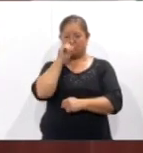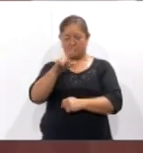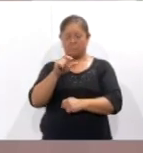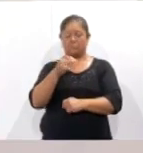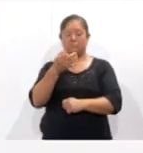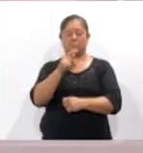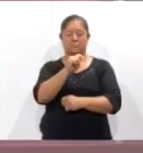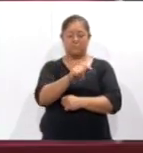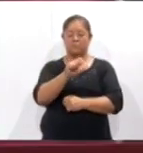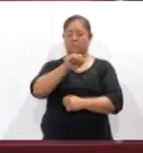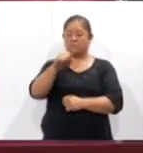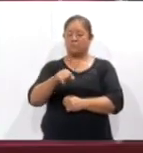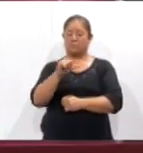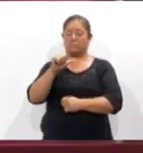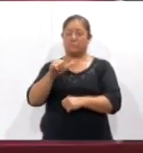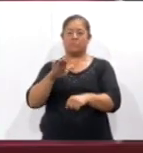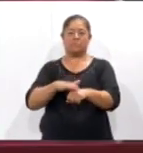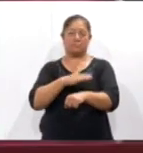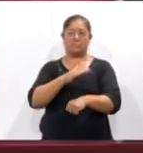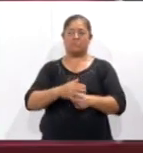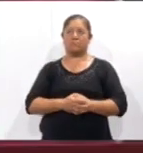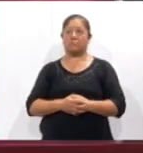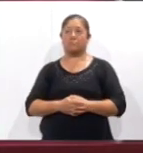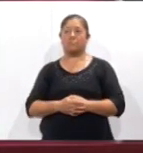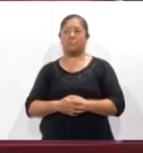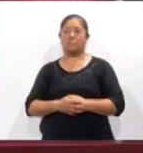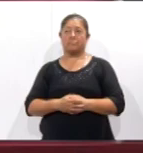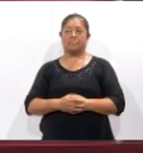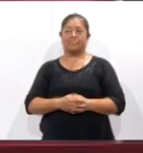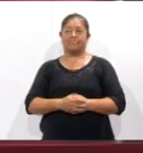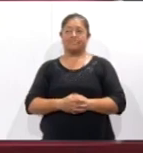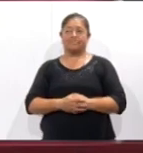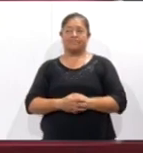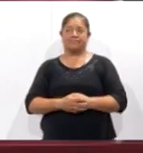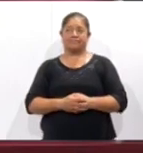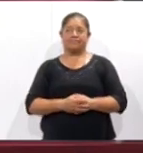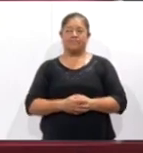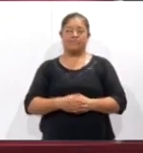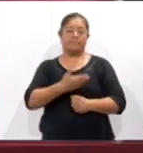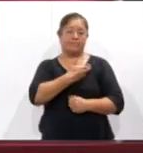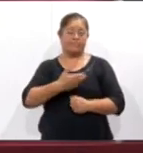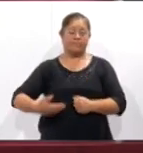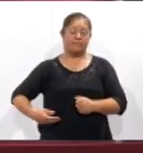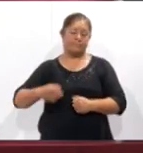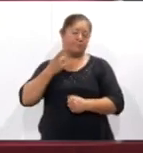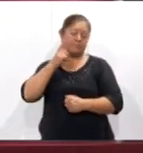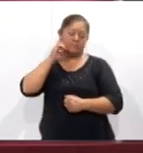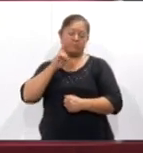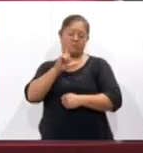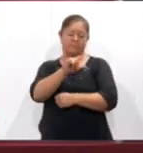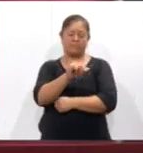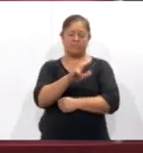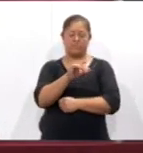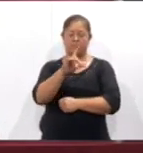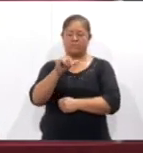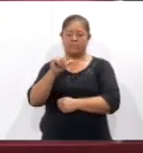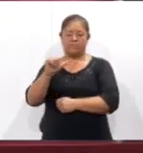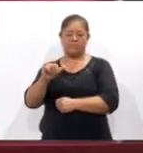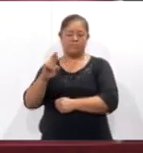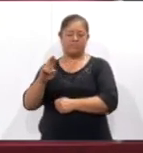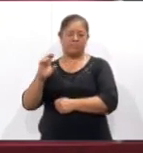Administrativa, misma que queda integrada de la manera siguiente. Presidenta diputada Laura Alejandra Ramírez Ortiz,